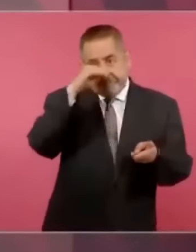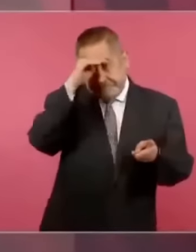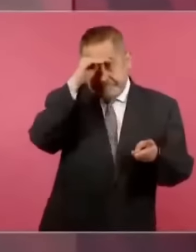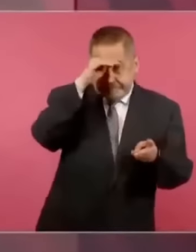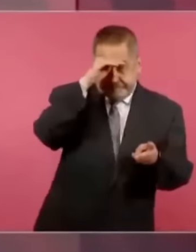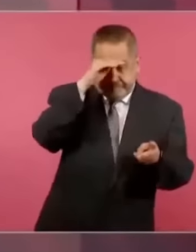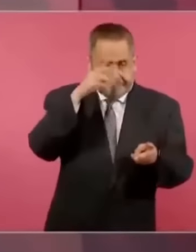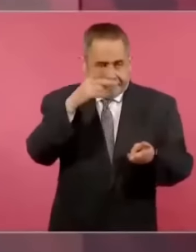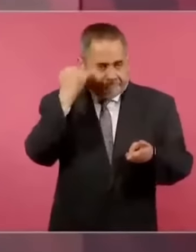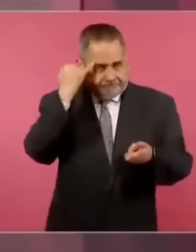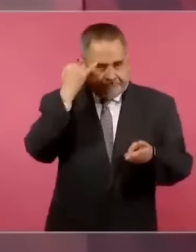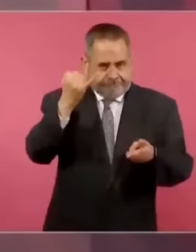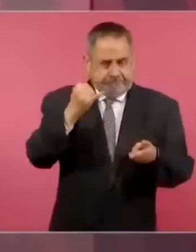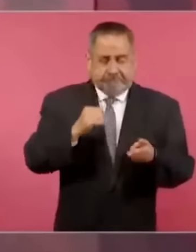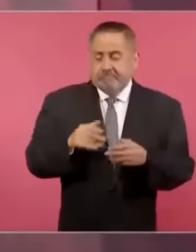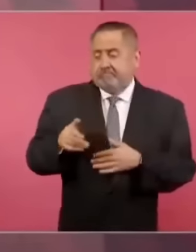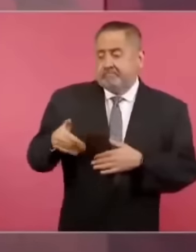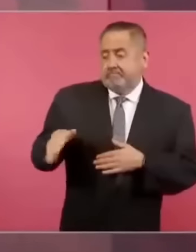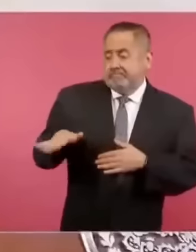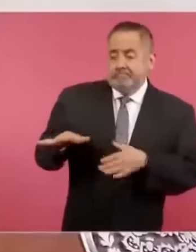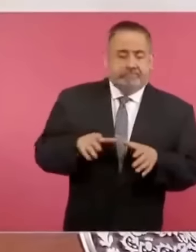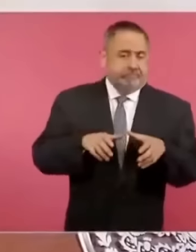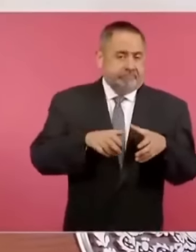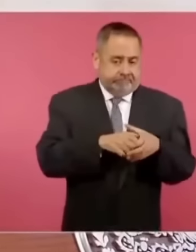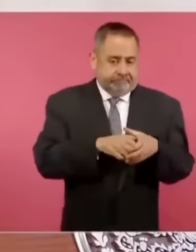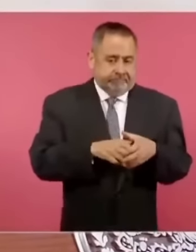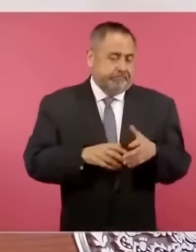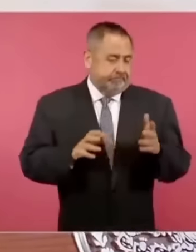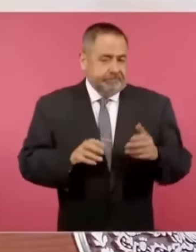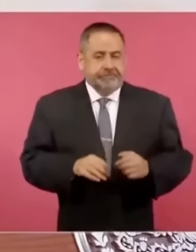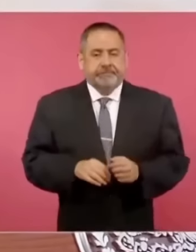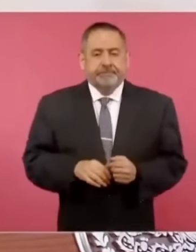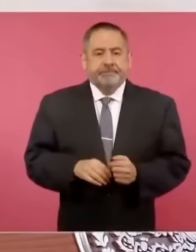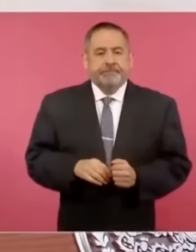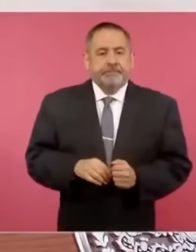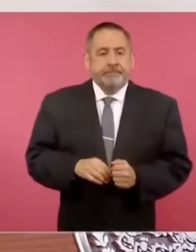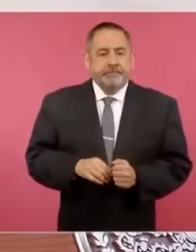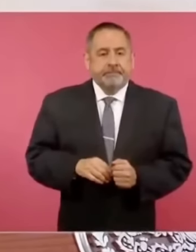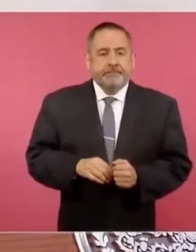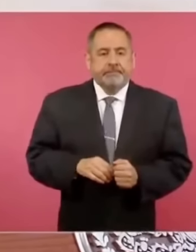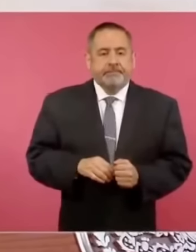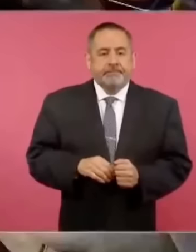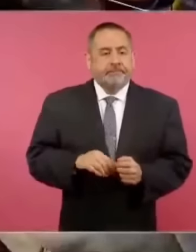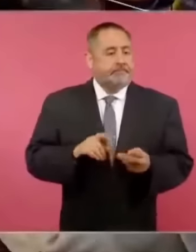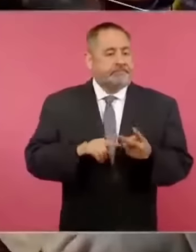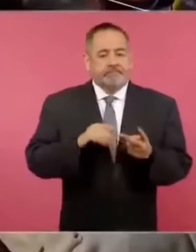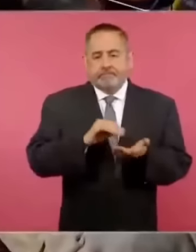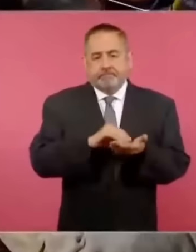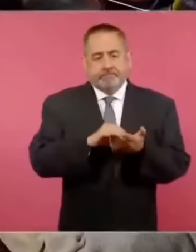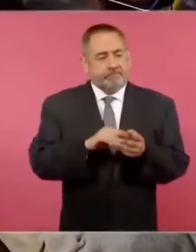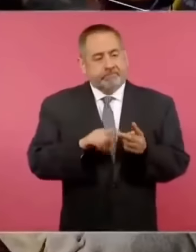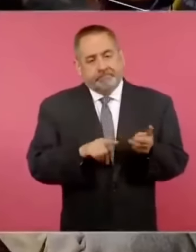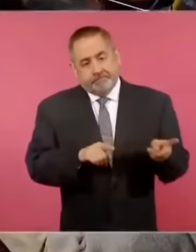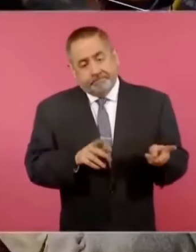clasista que predomina,